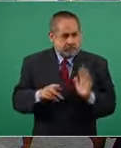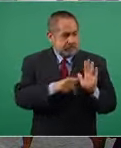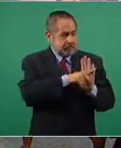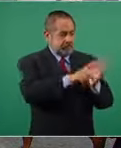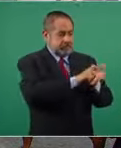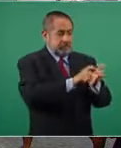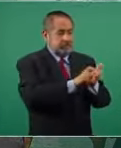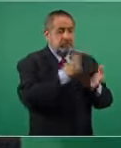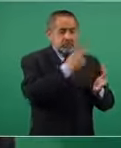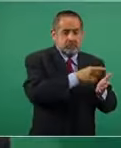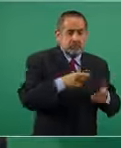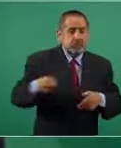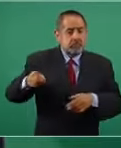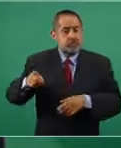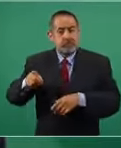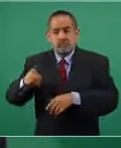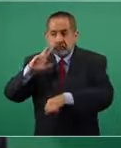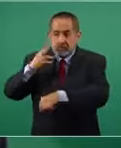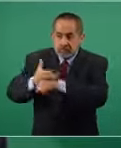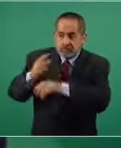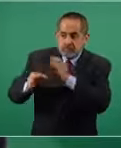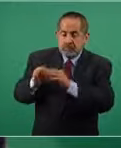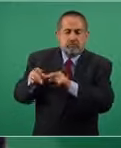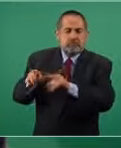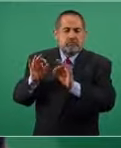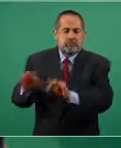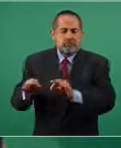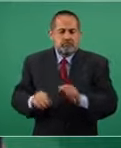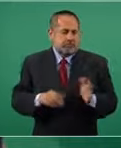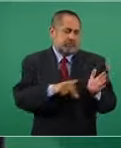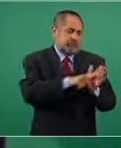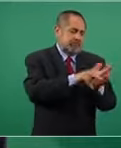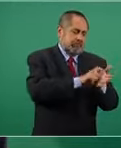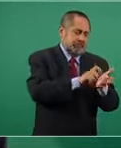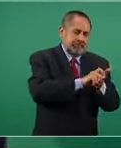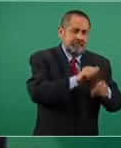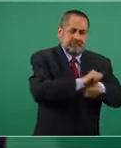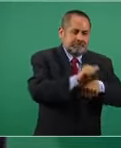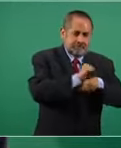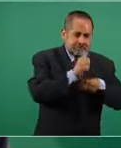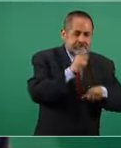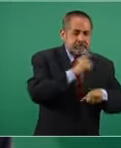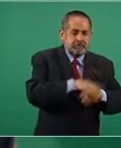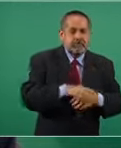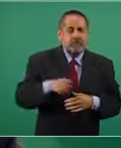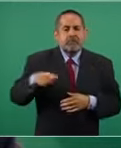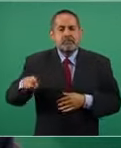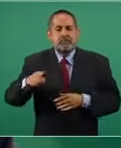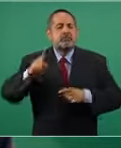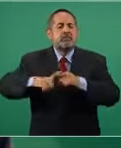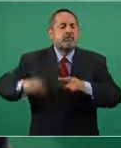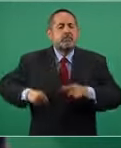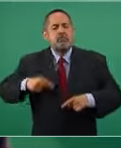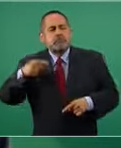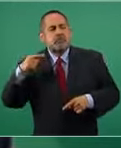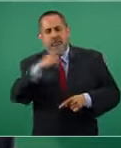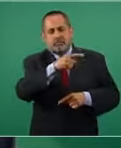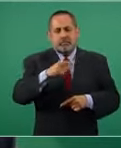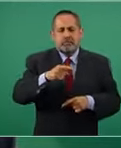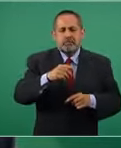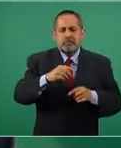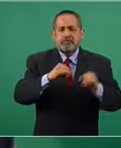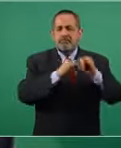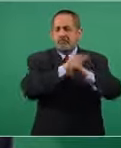prensa argentina ni la prensa mexicana los organismos financieros internacionales